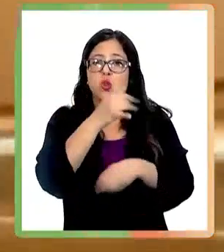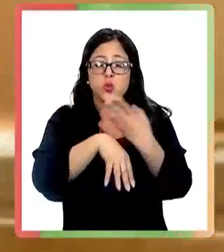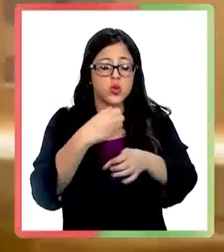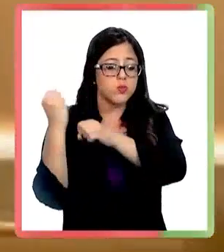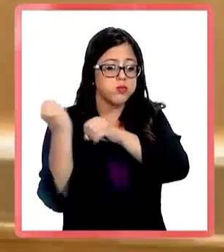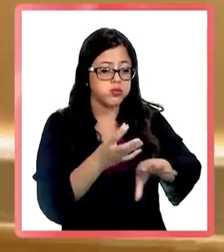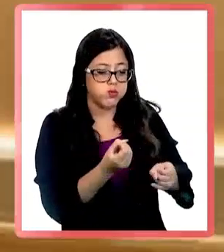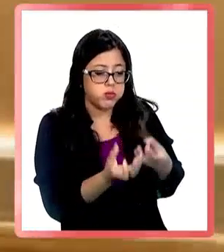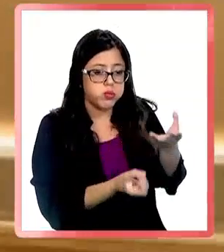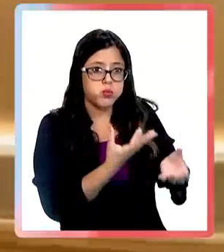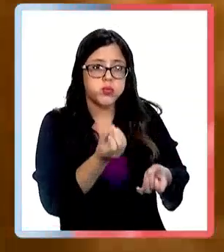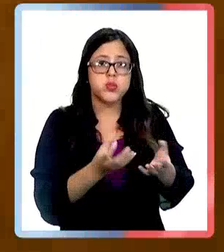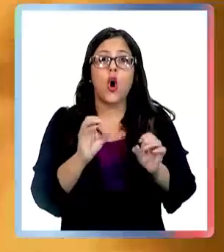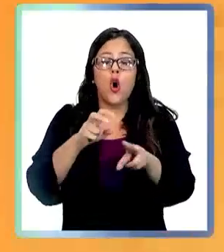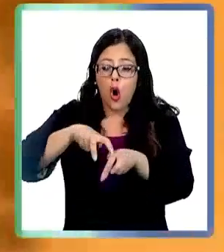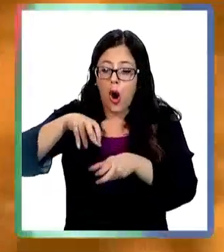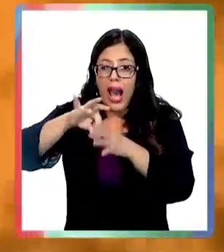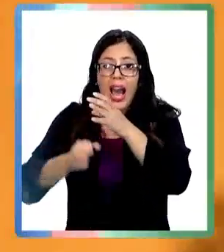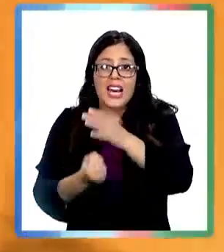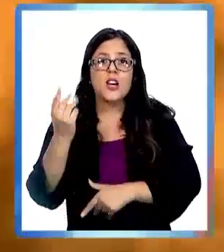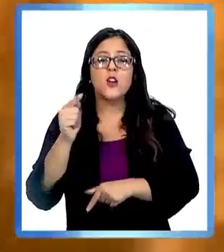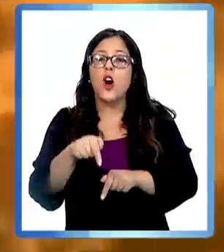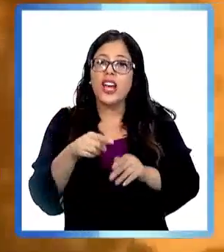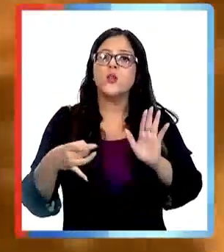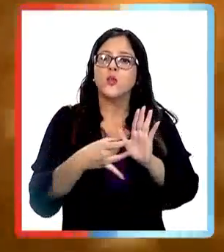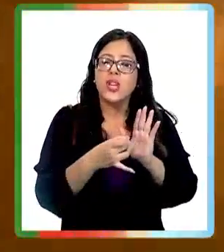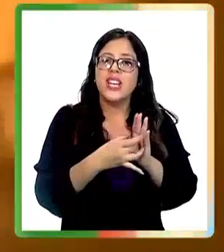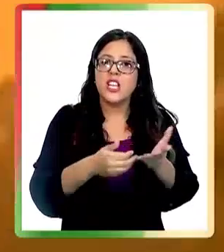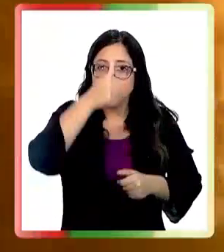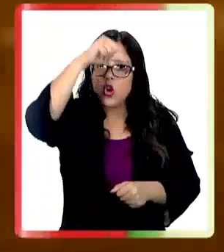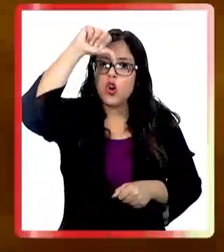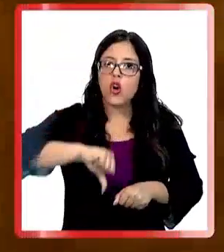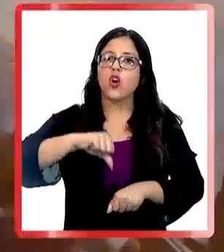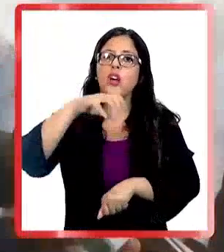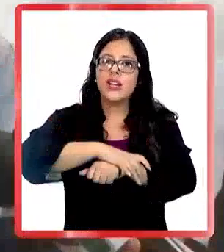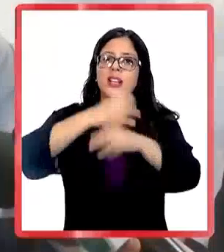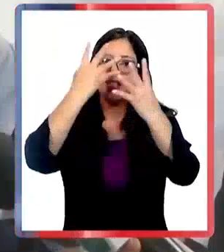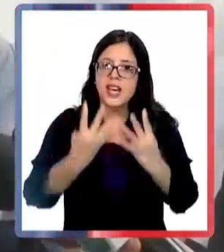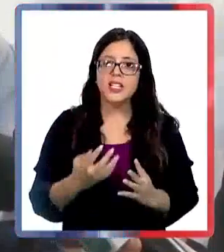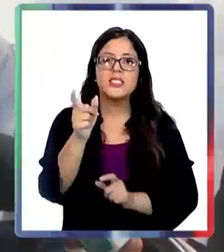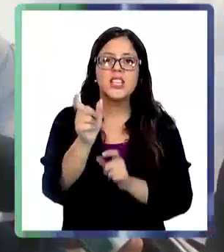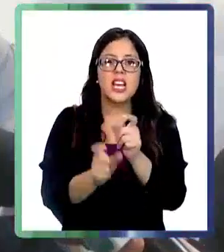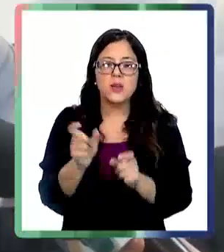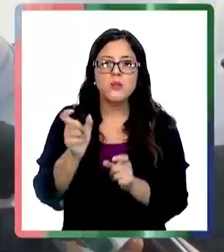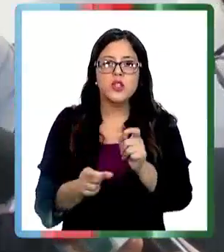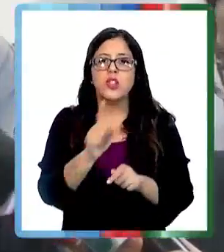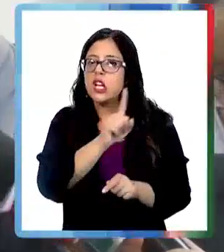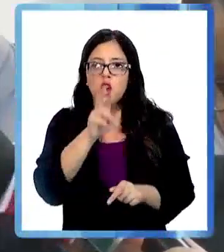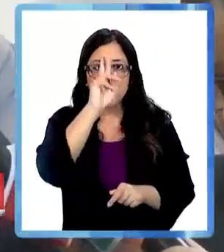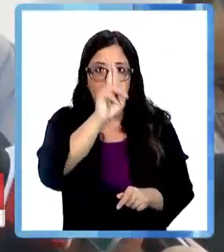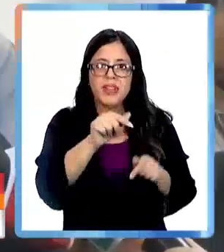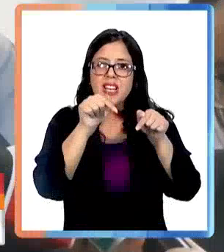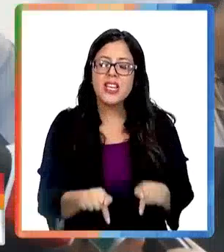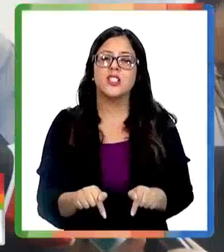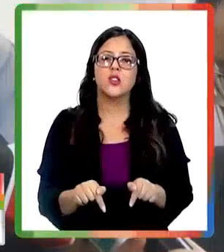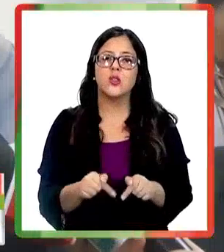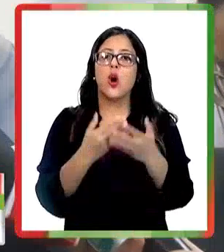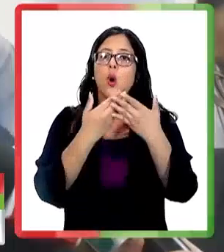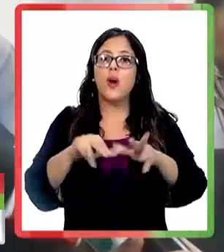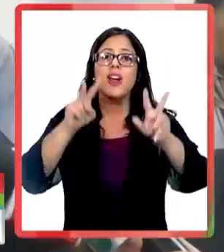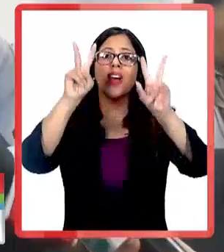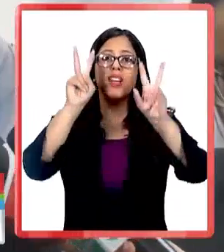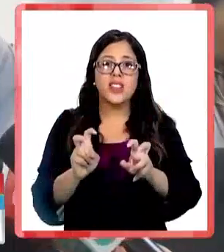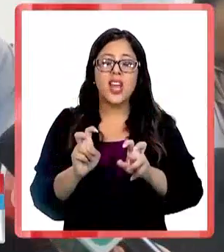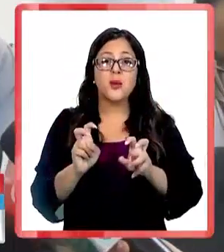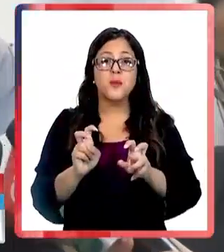permitido quema de basura, quemas agrícolas, es un delito, un delito, estoy hablando de penas de cárcel, a quien incurra en